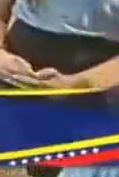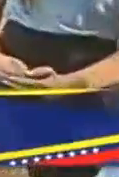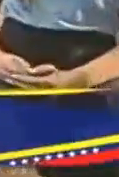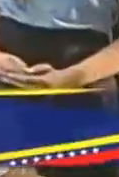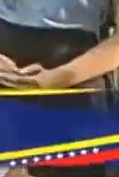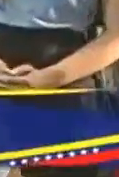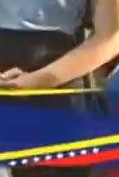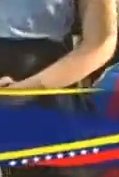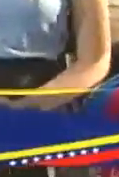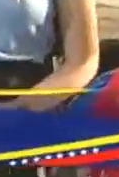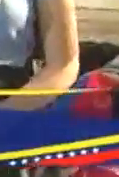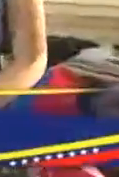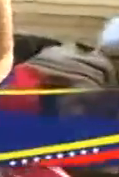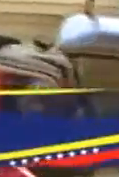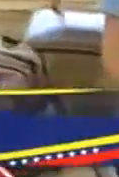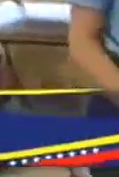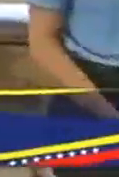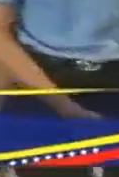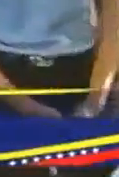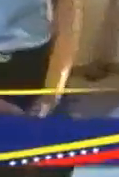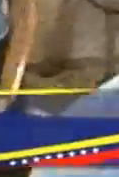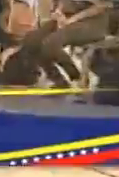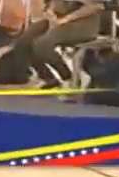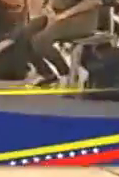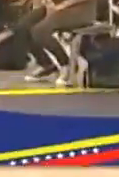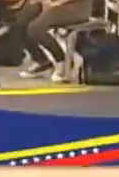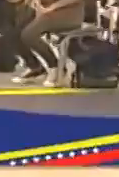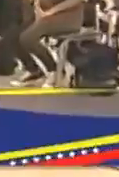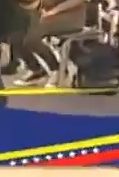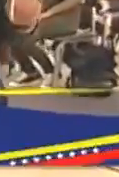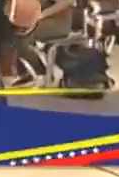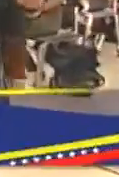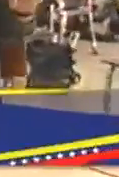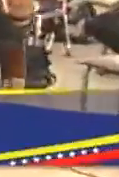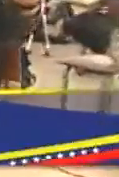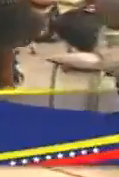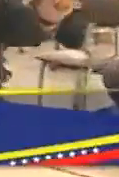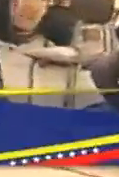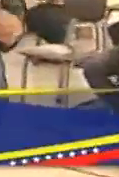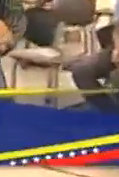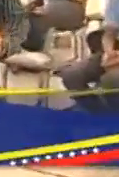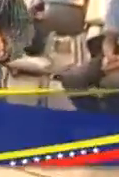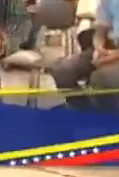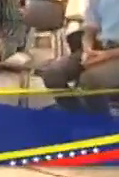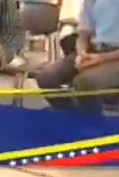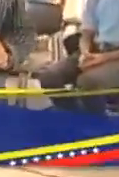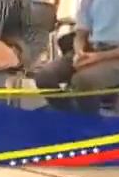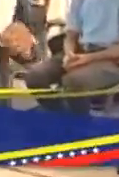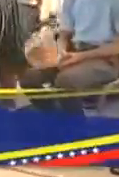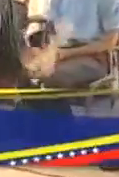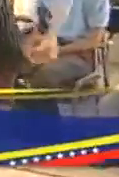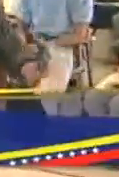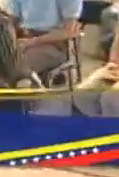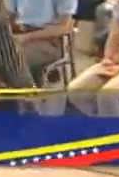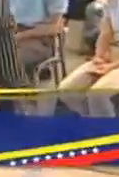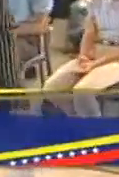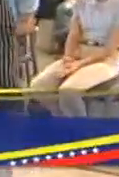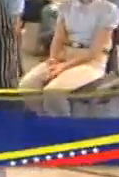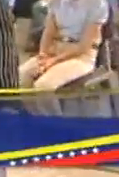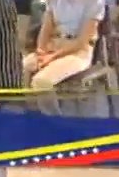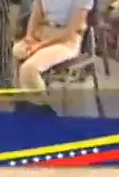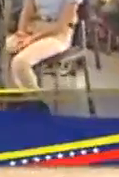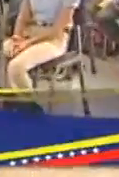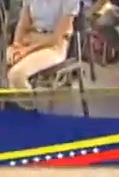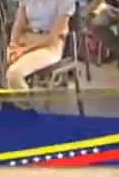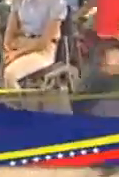la jornada de vacunación sobre todo los niños de 2 a 11 años que allí estamos un poco bajos pero bueno ya